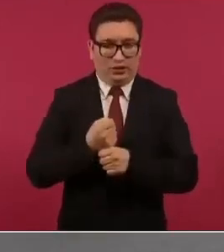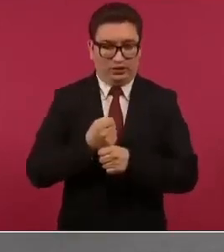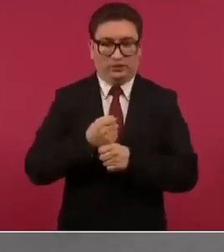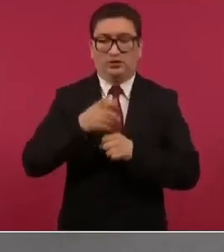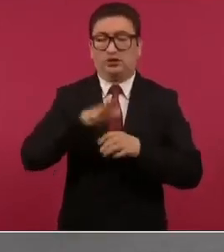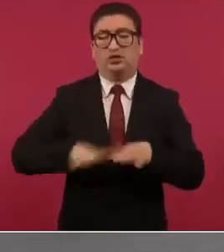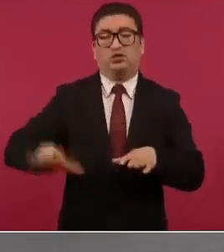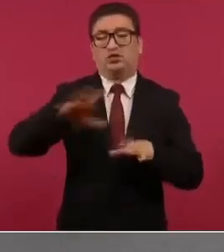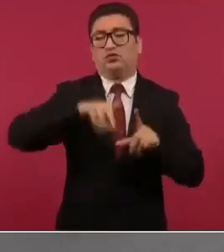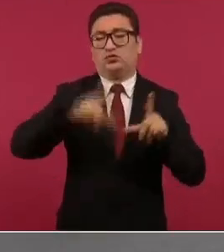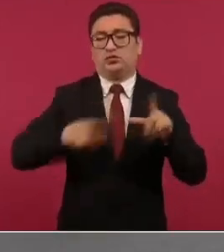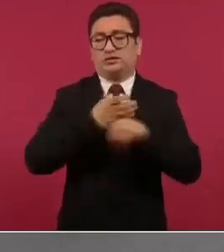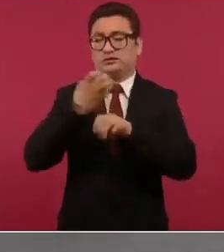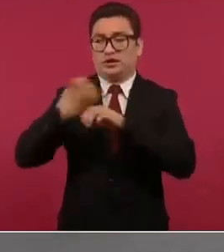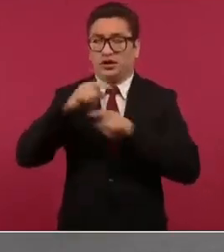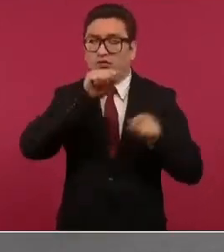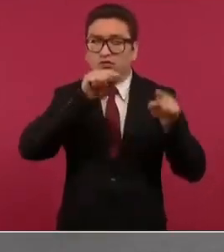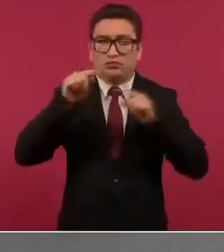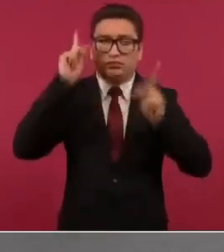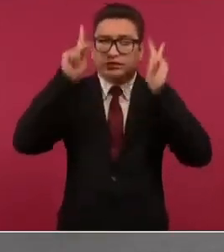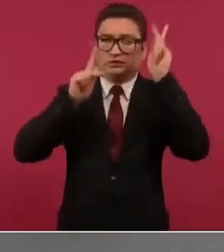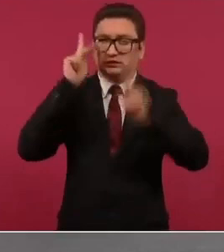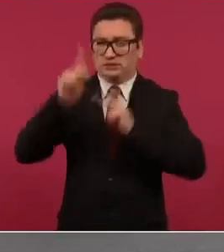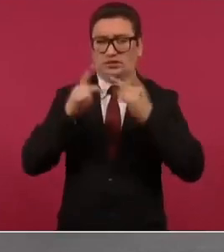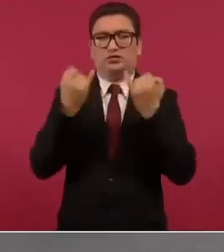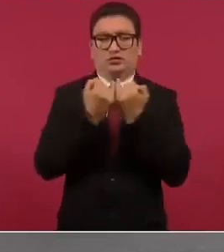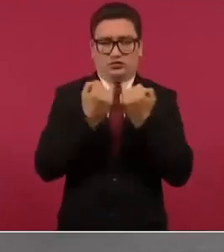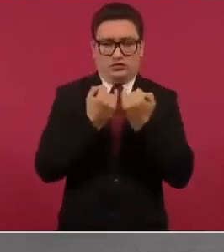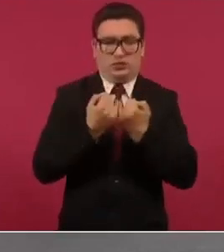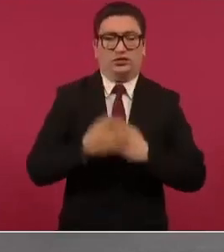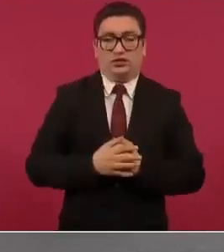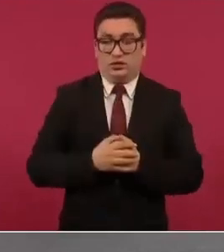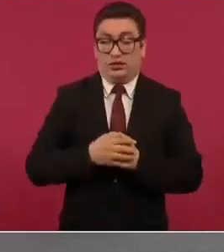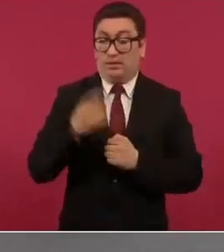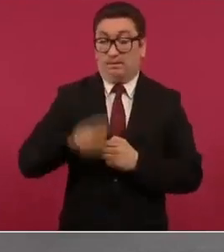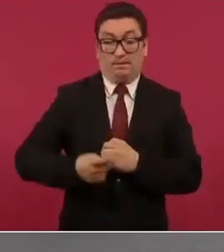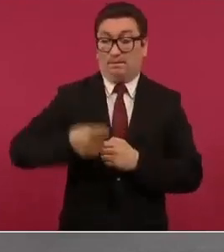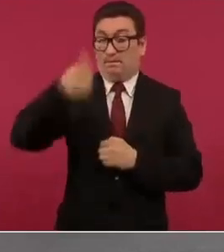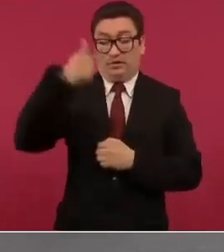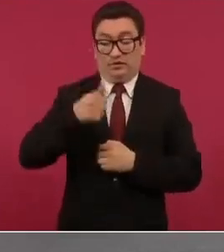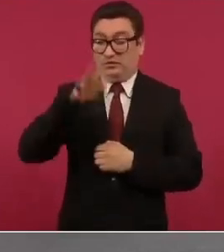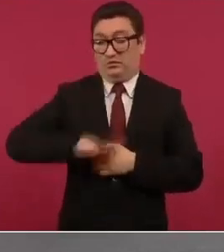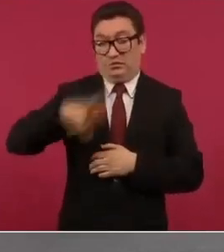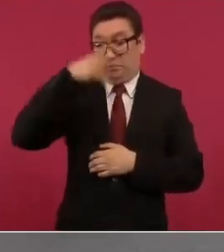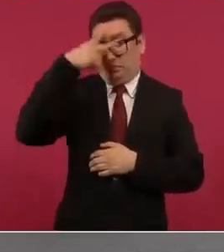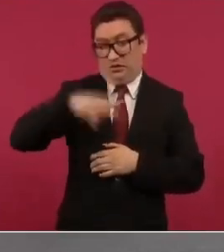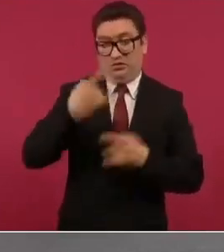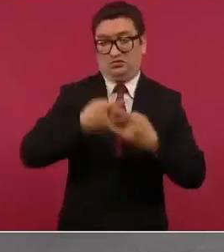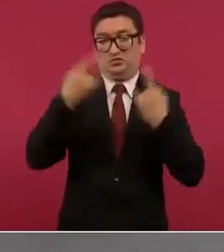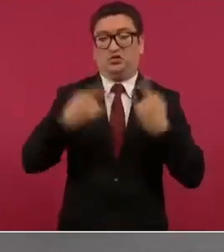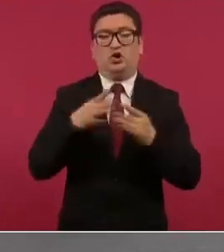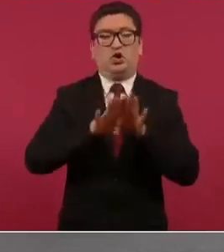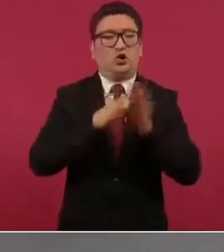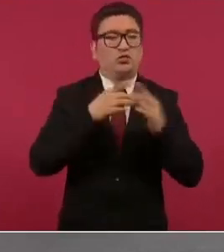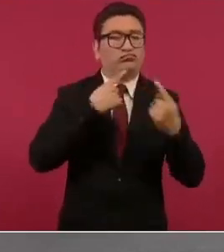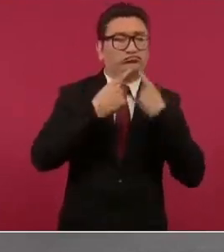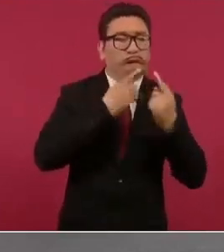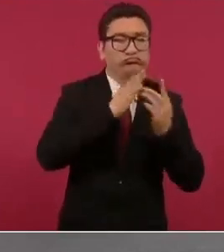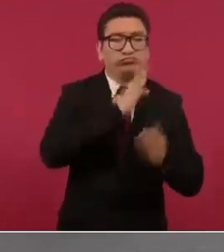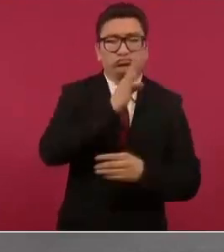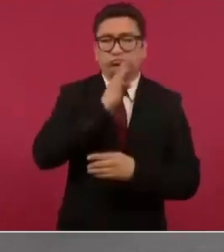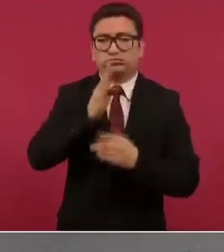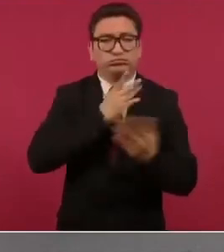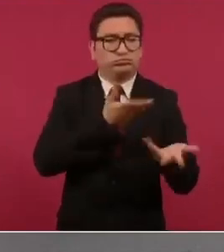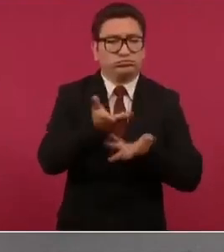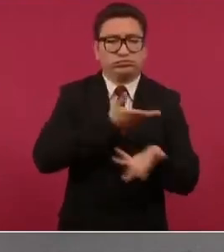regiones y todos los estados de la república nunca en la historia de México se había llevado a cabo un diálogo cotidiano